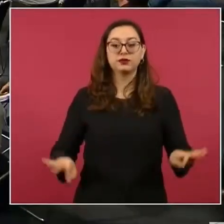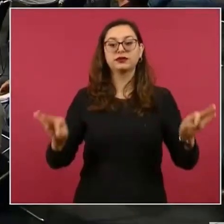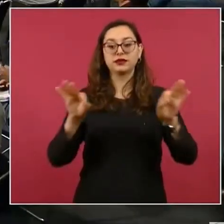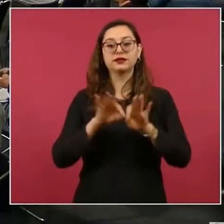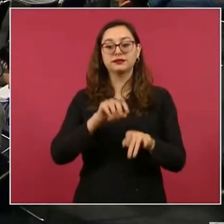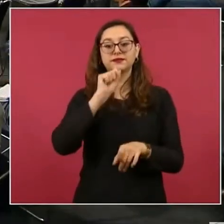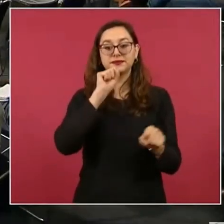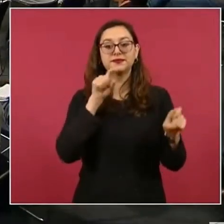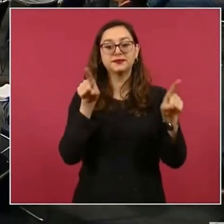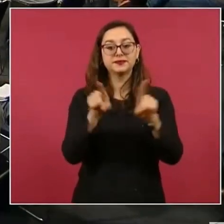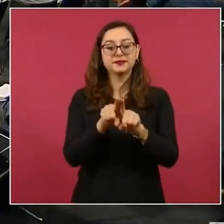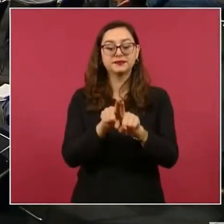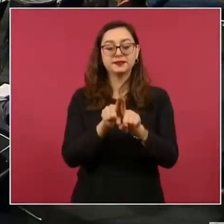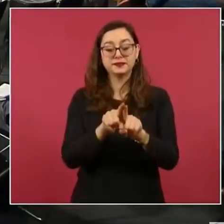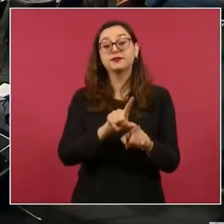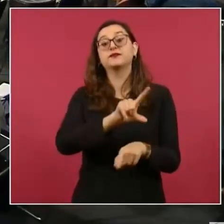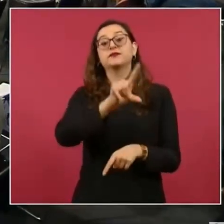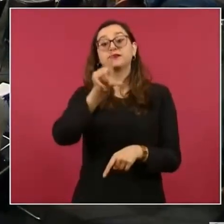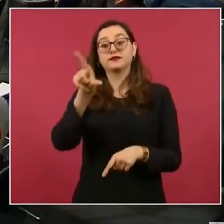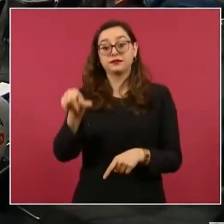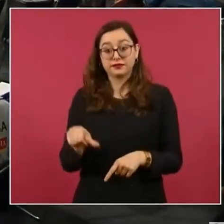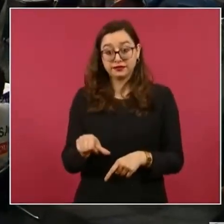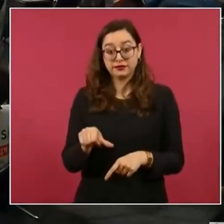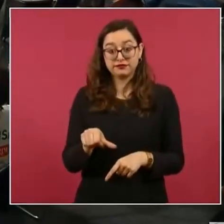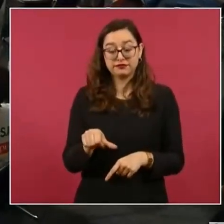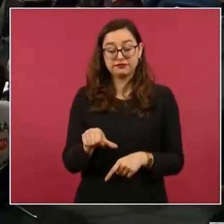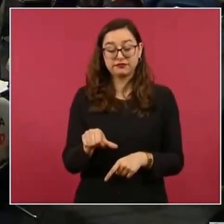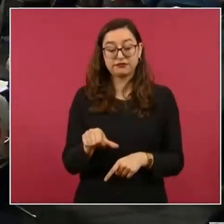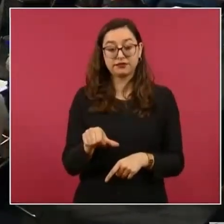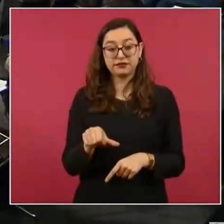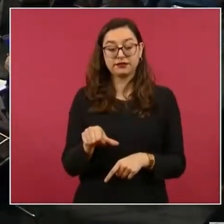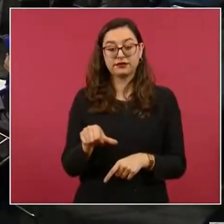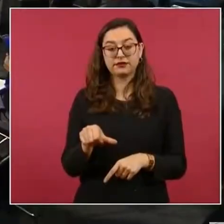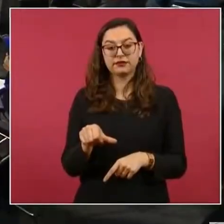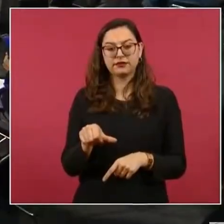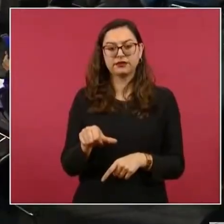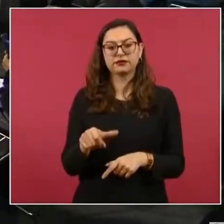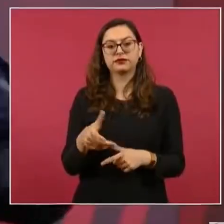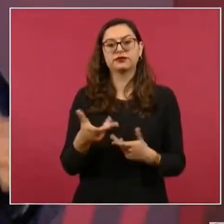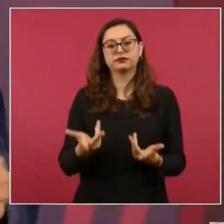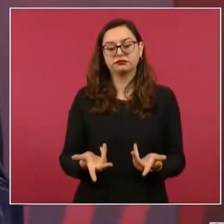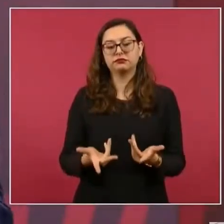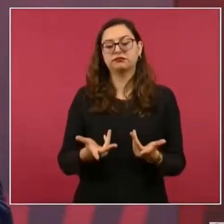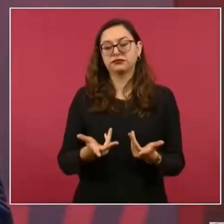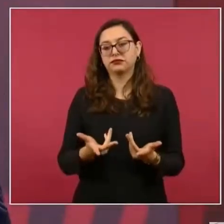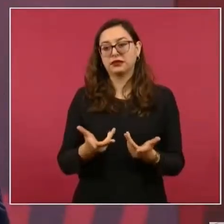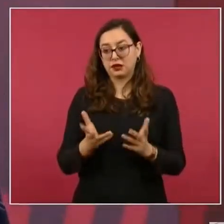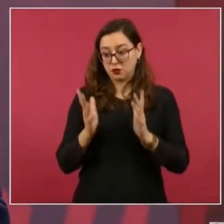a partir de ahí, la promoción